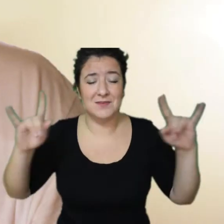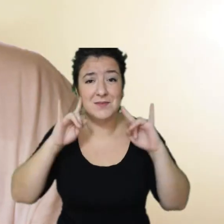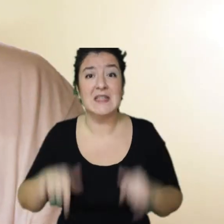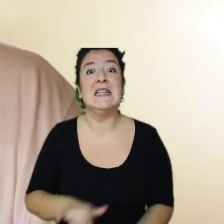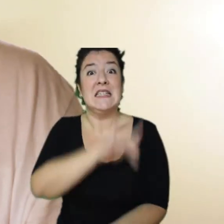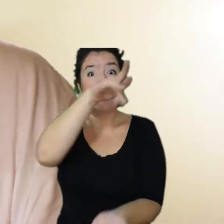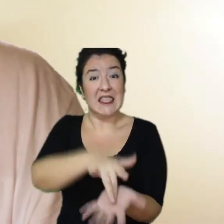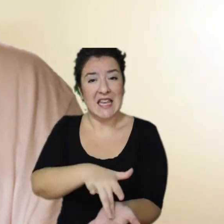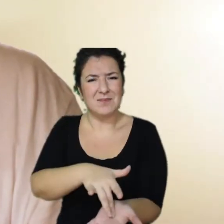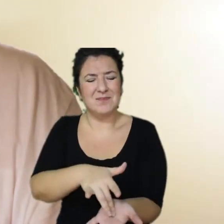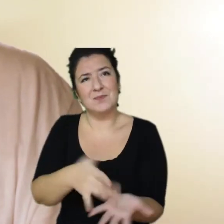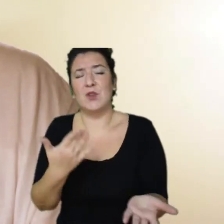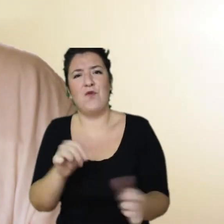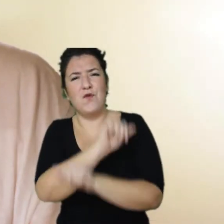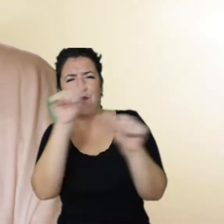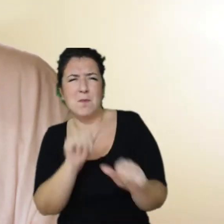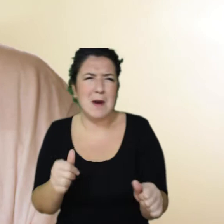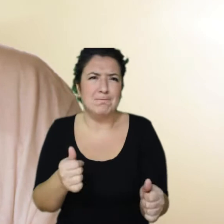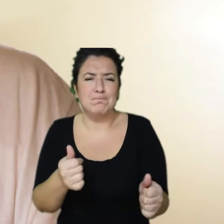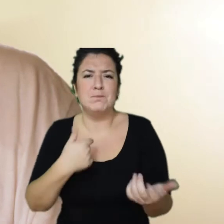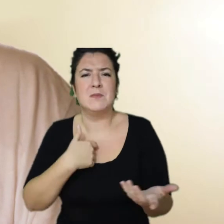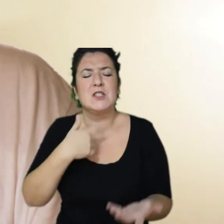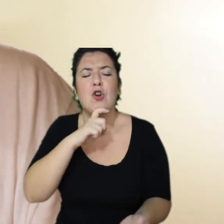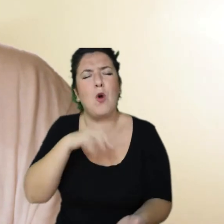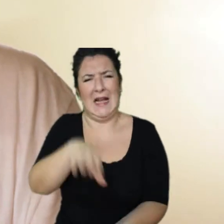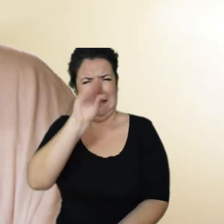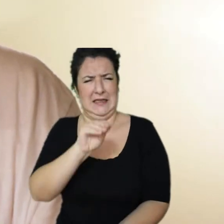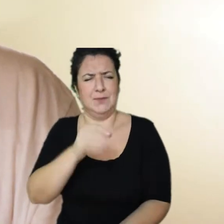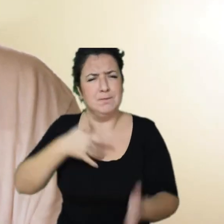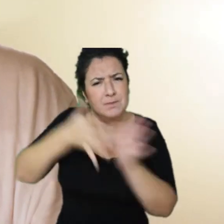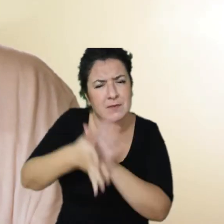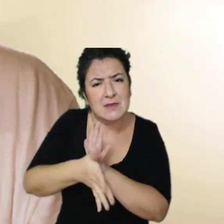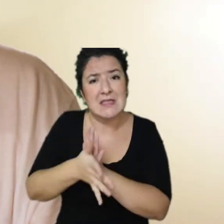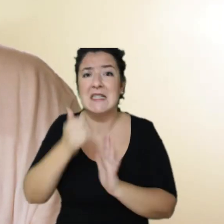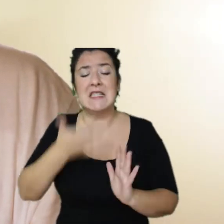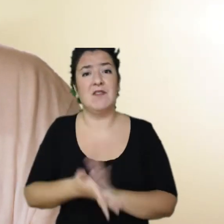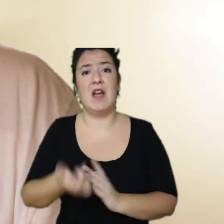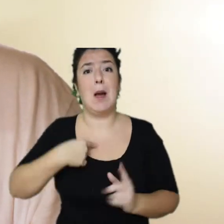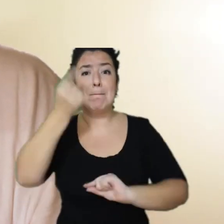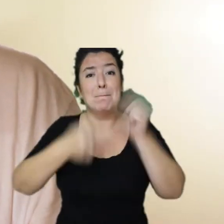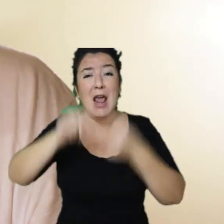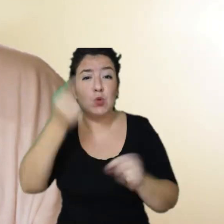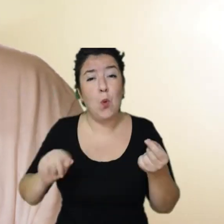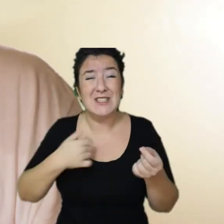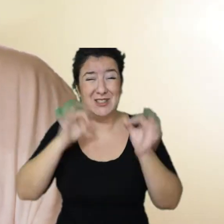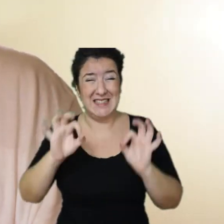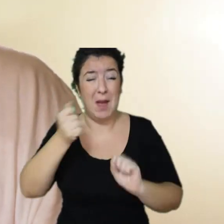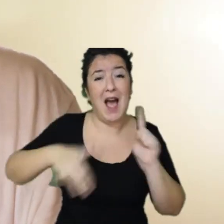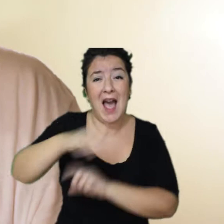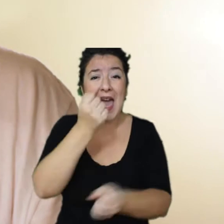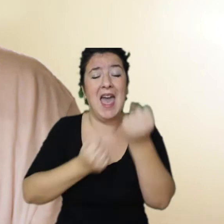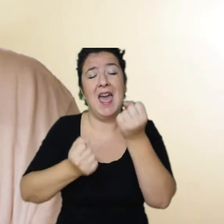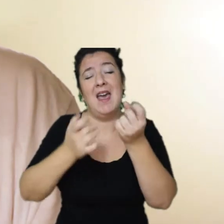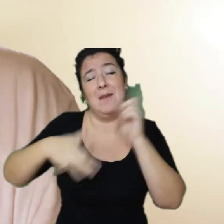Es el día en el que, por decirlo de alguna manera que se entienda, entramos en números rojos en nuestro presupuesto ecológico. Esto quiere